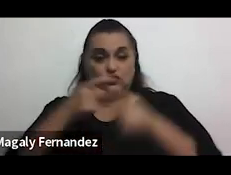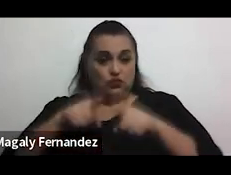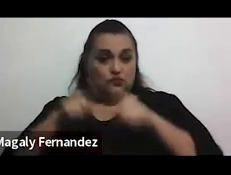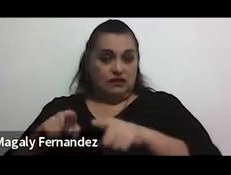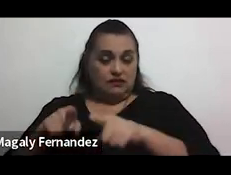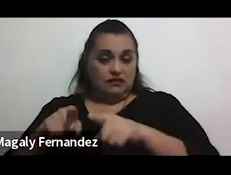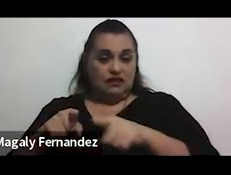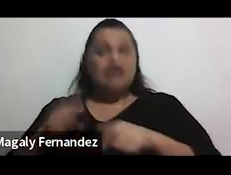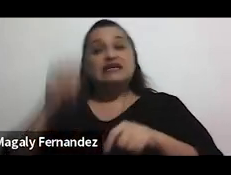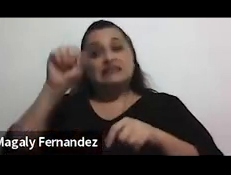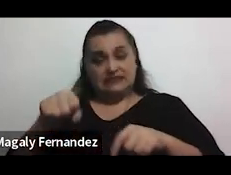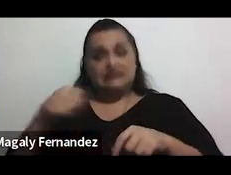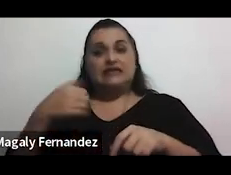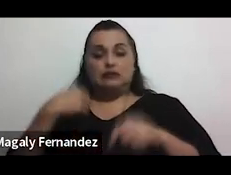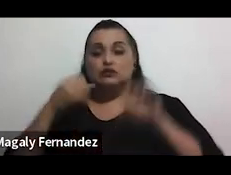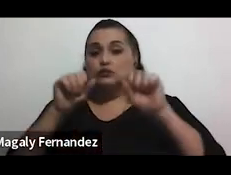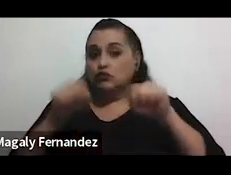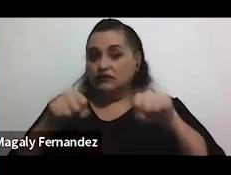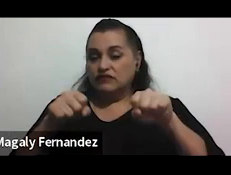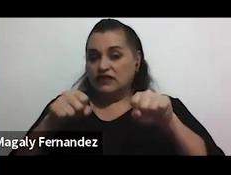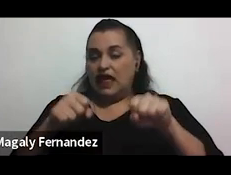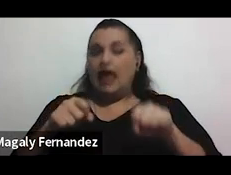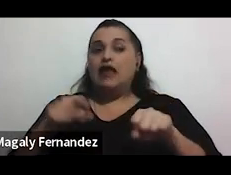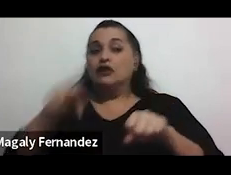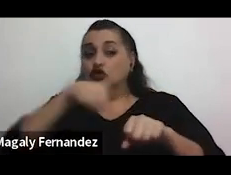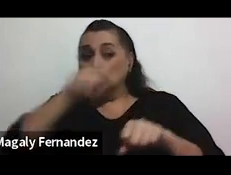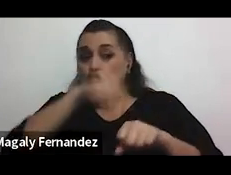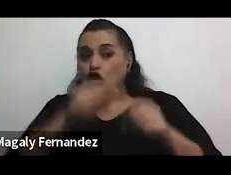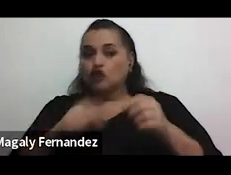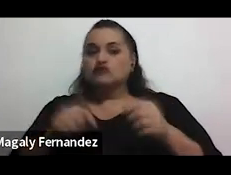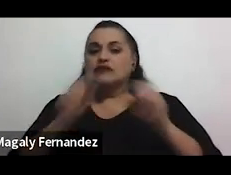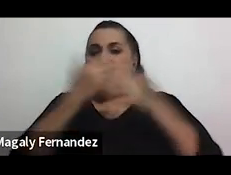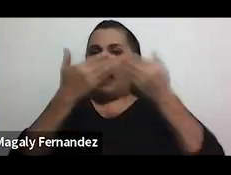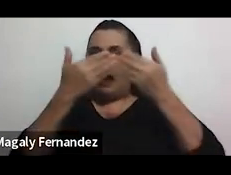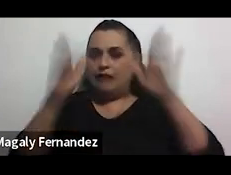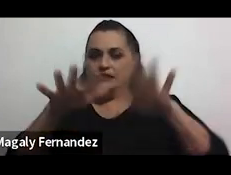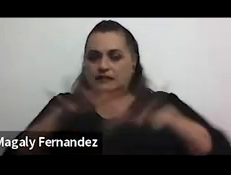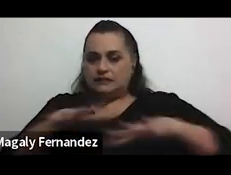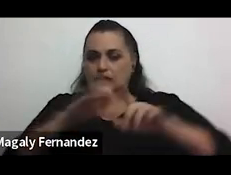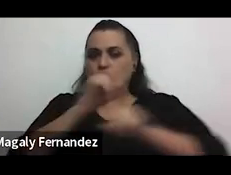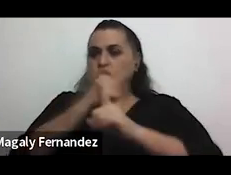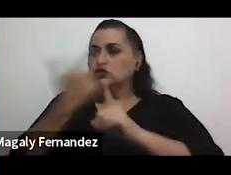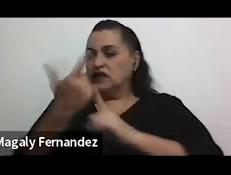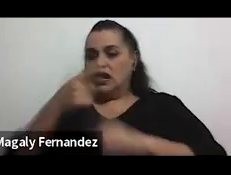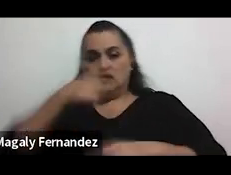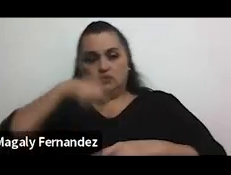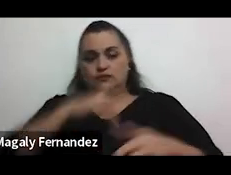si tenemos la posibilidad de generar colectivamente espacios sociales en los que si podamos sentirnos